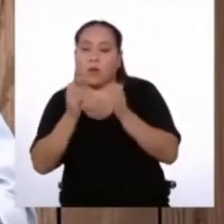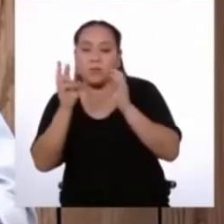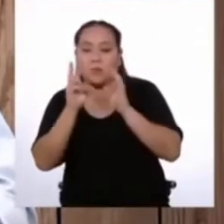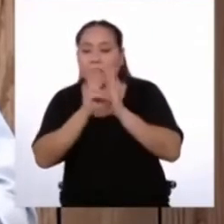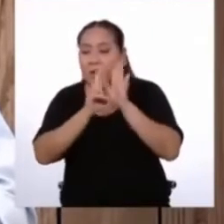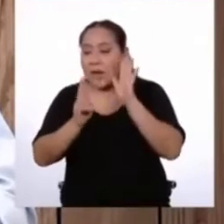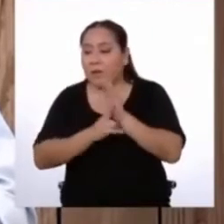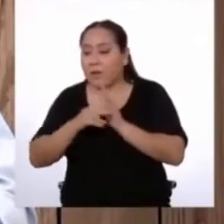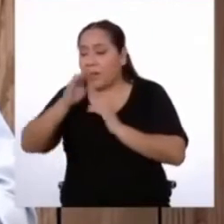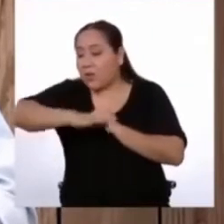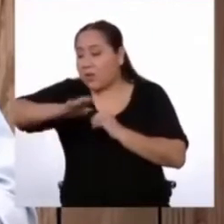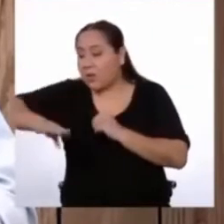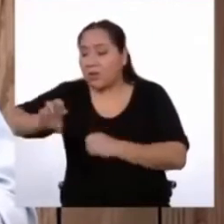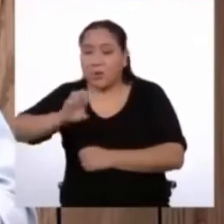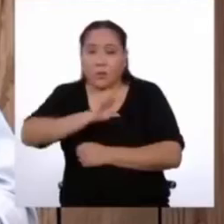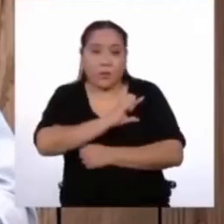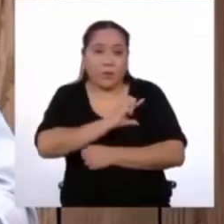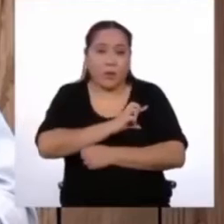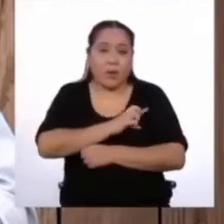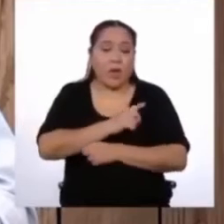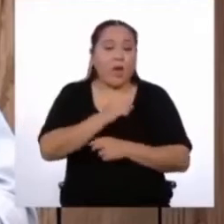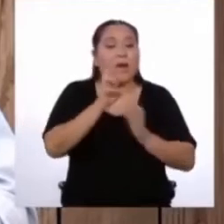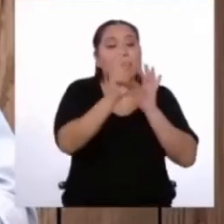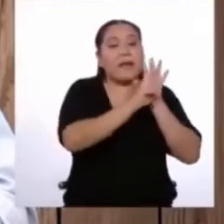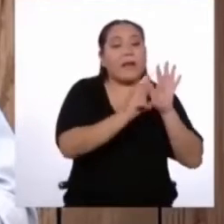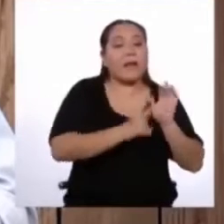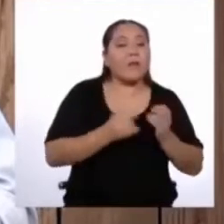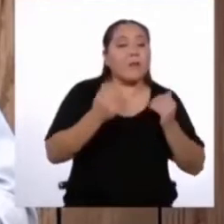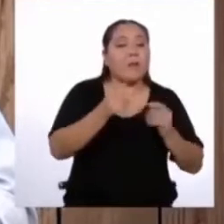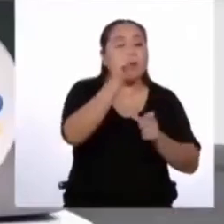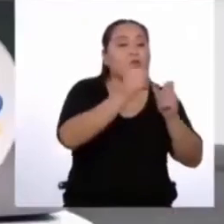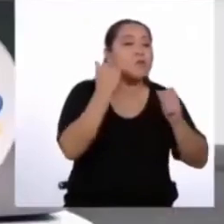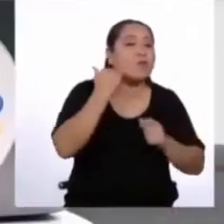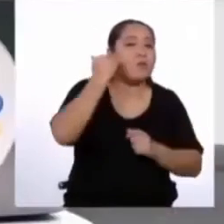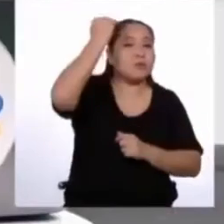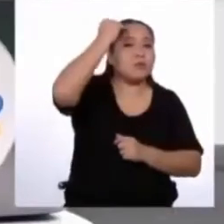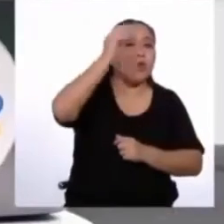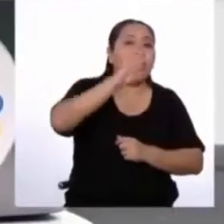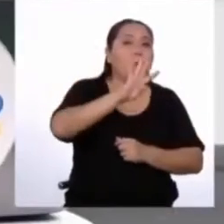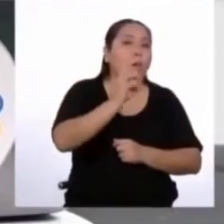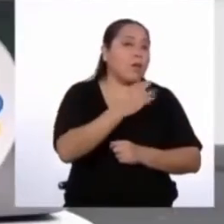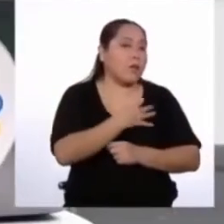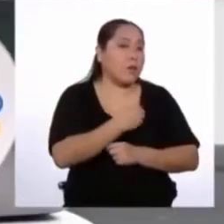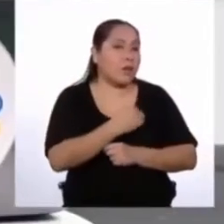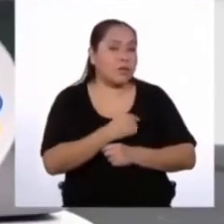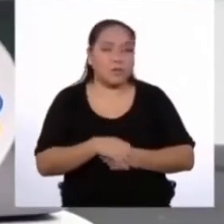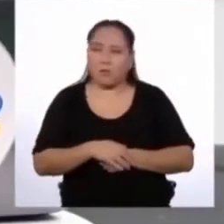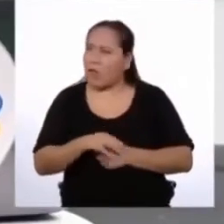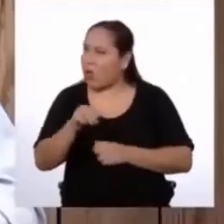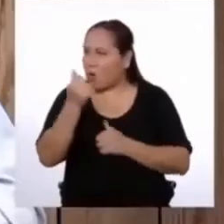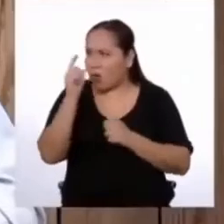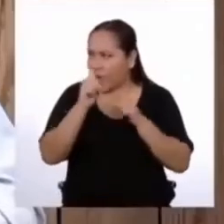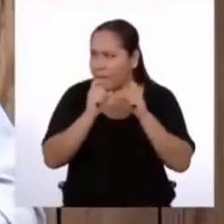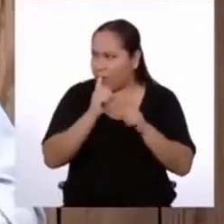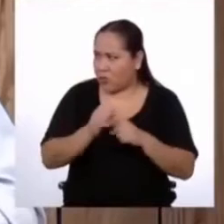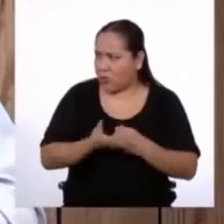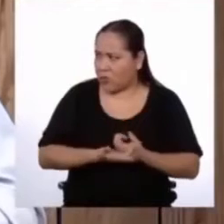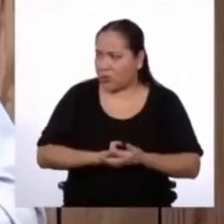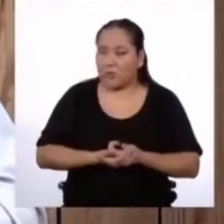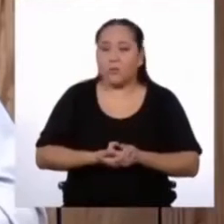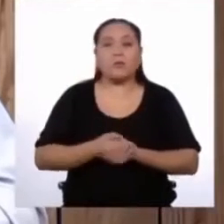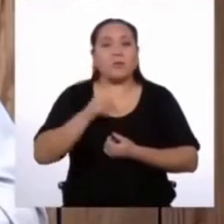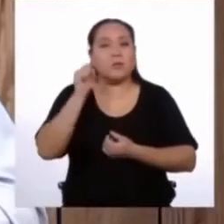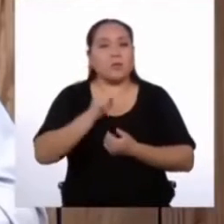para niñas y niños de primaria que uno para personas de 40 años. ¿Y hay otras preguntas que tenemos que hacernos? Sí,